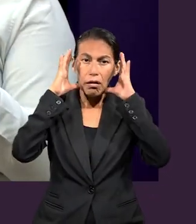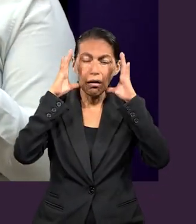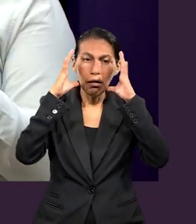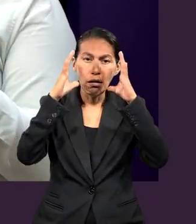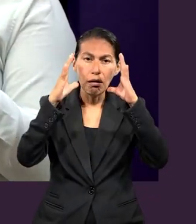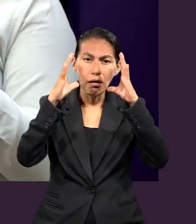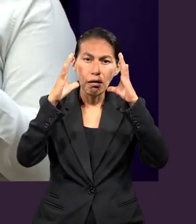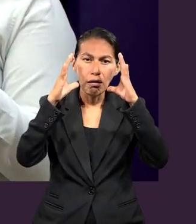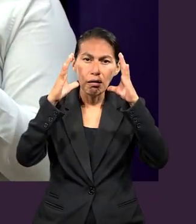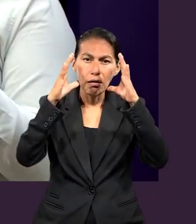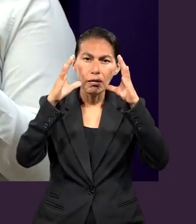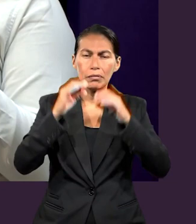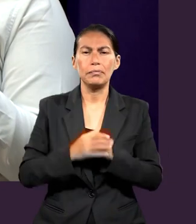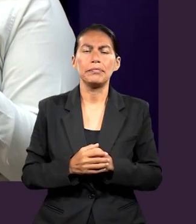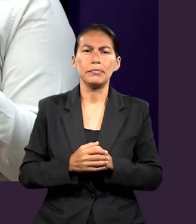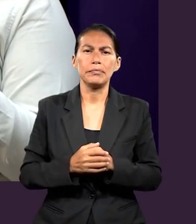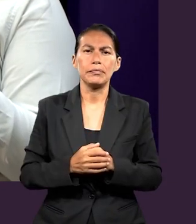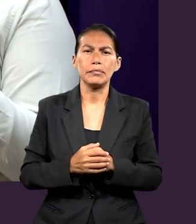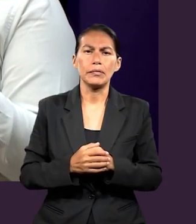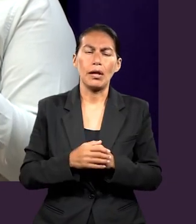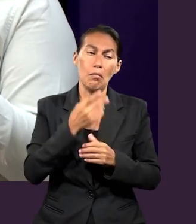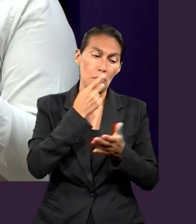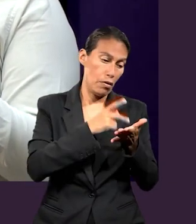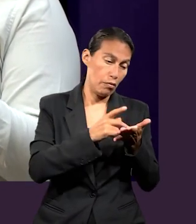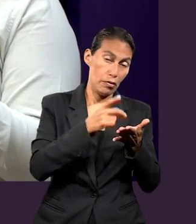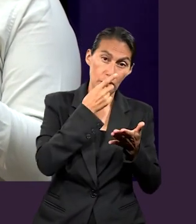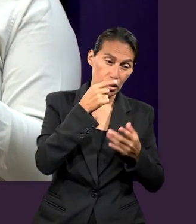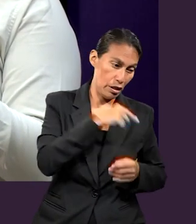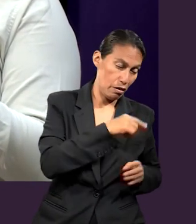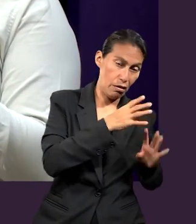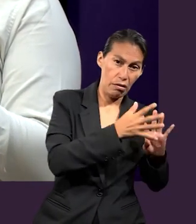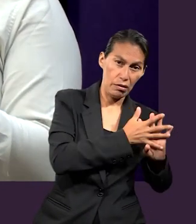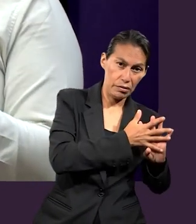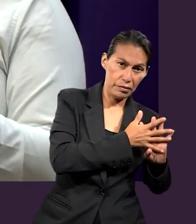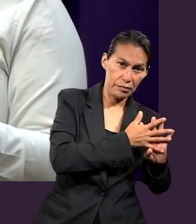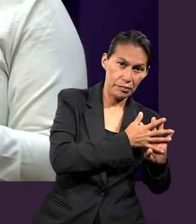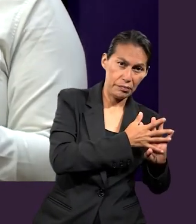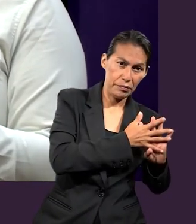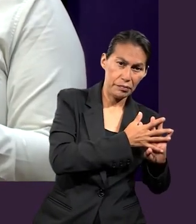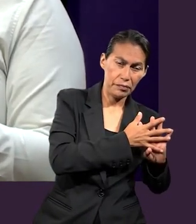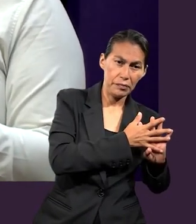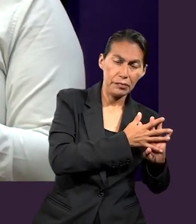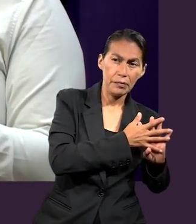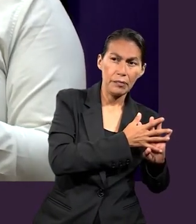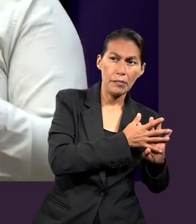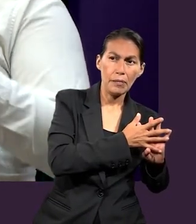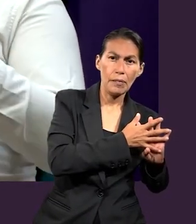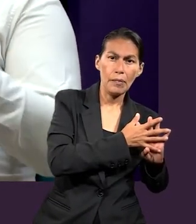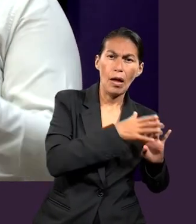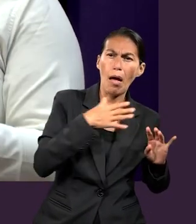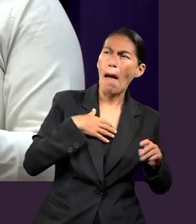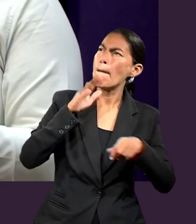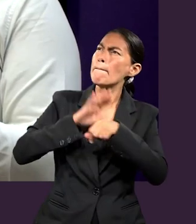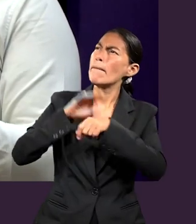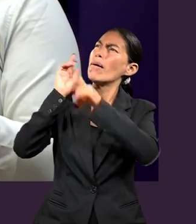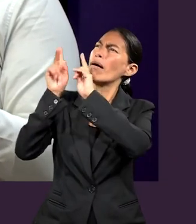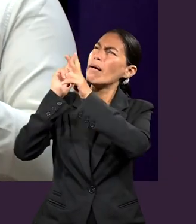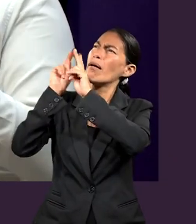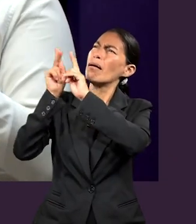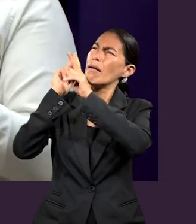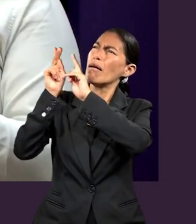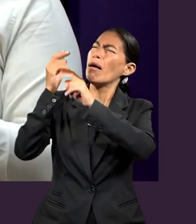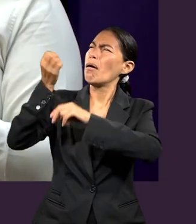lado de los ojos, y una comparativa con lo que dice Pablo en la prisión de cuando convivía con él.